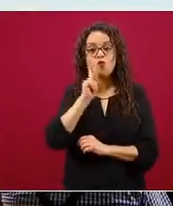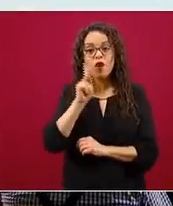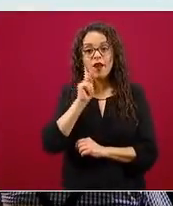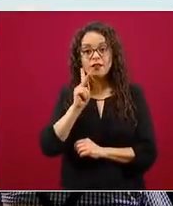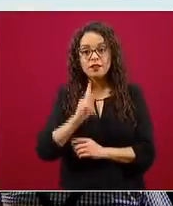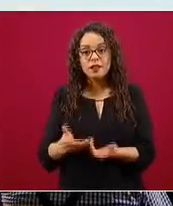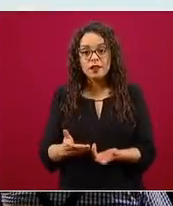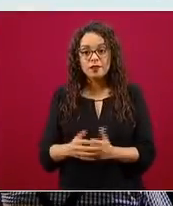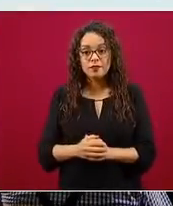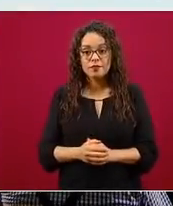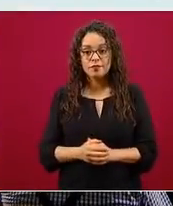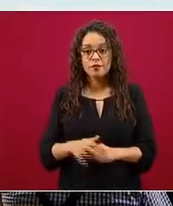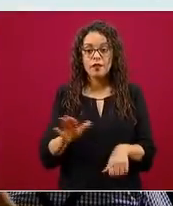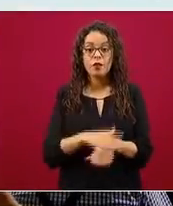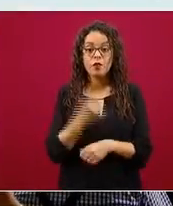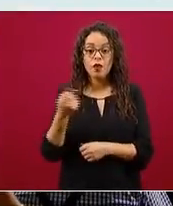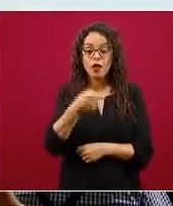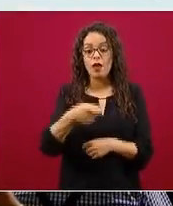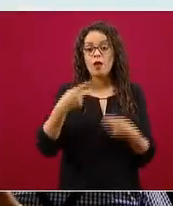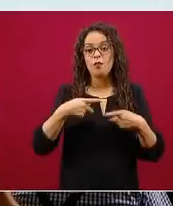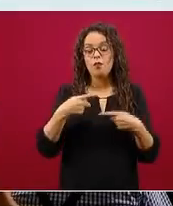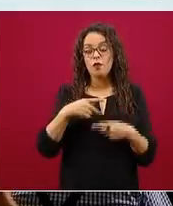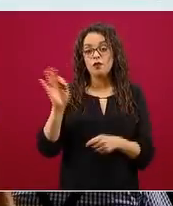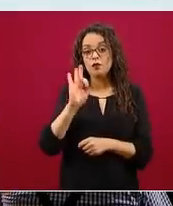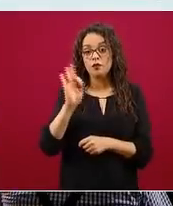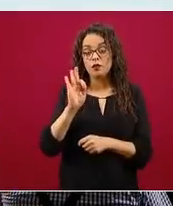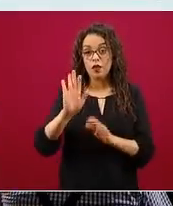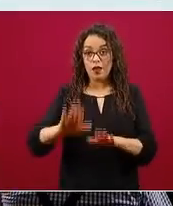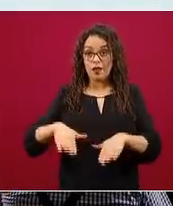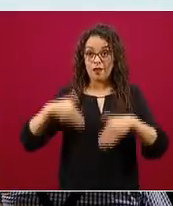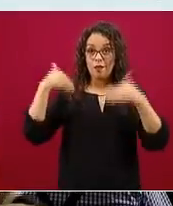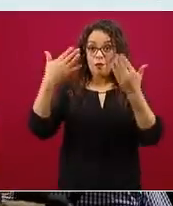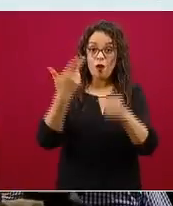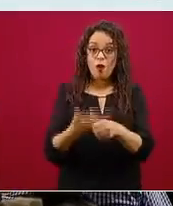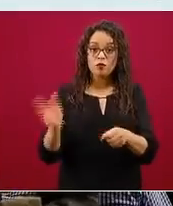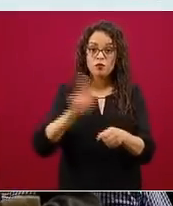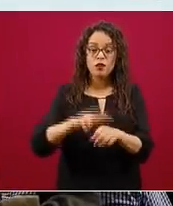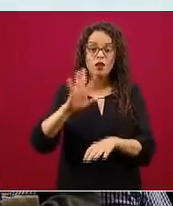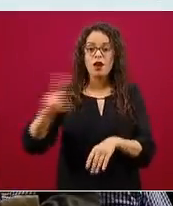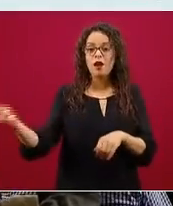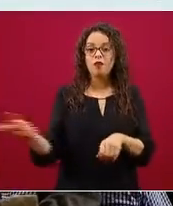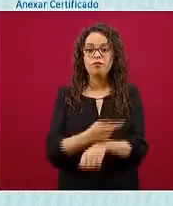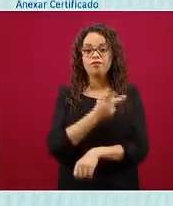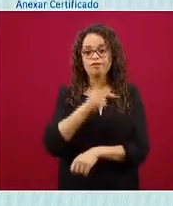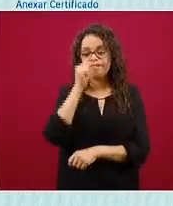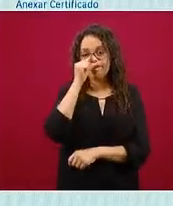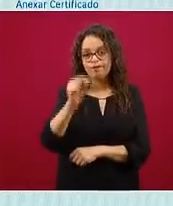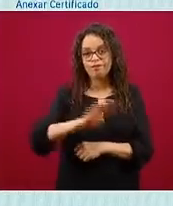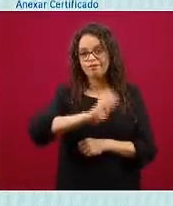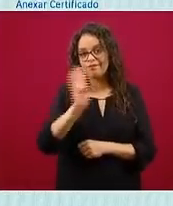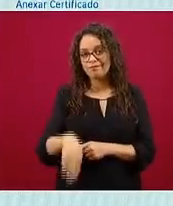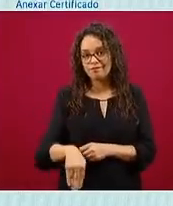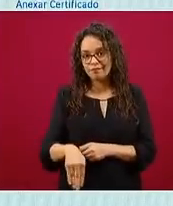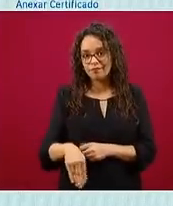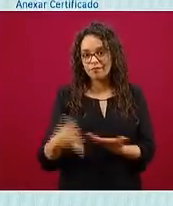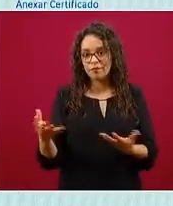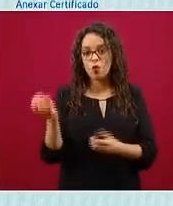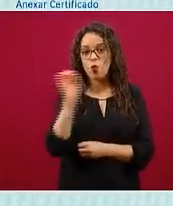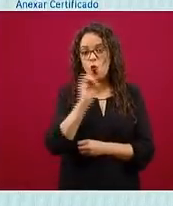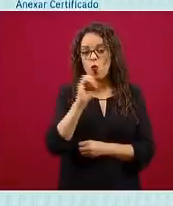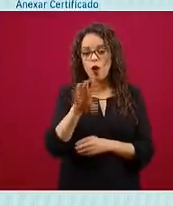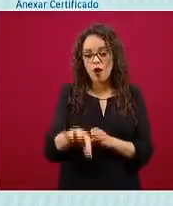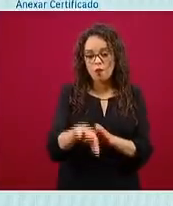pudieron haber llegado sin vida al hospital, y no se les tomó una biopsia. En este caso, tiene que pasar a la